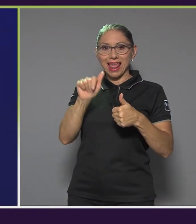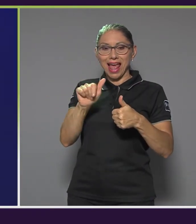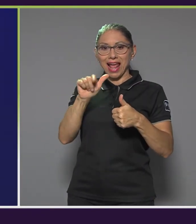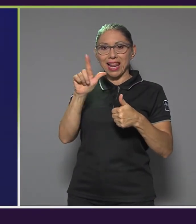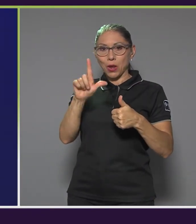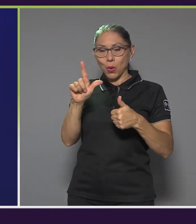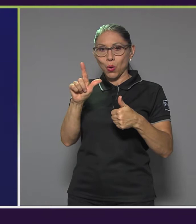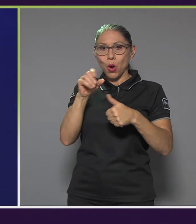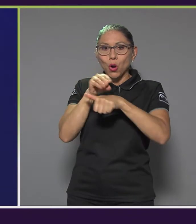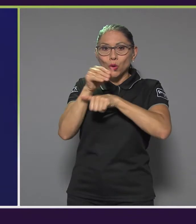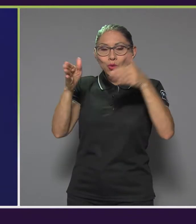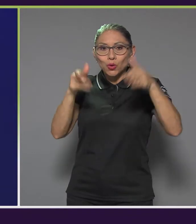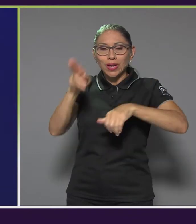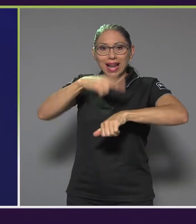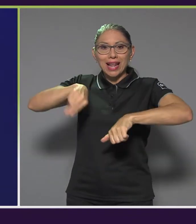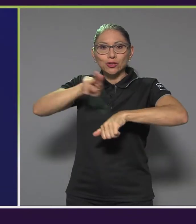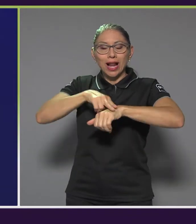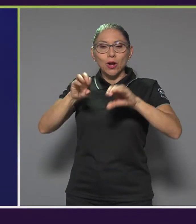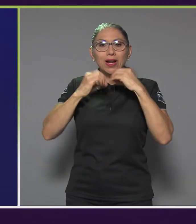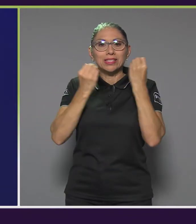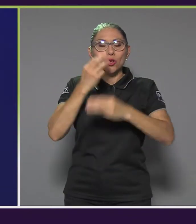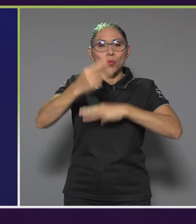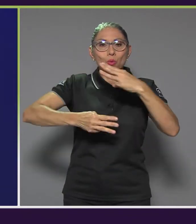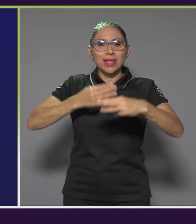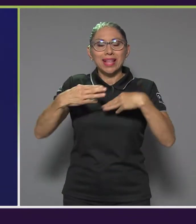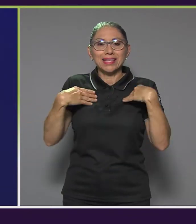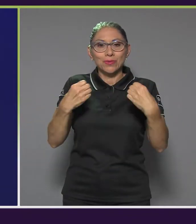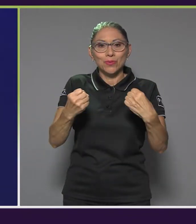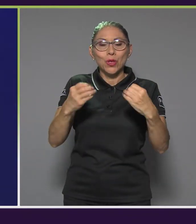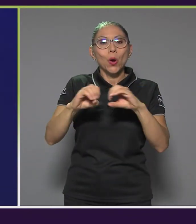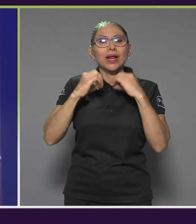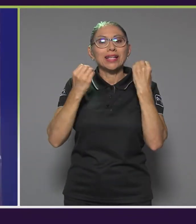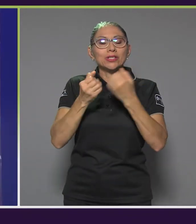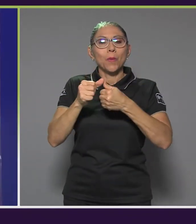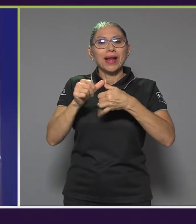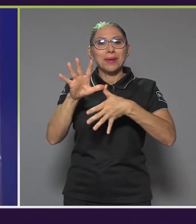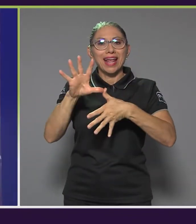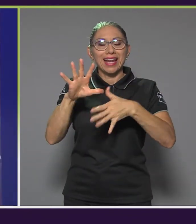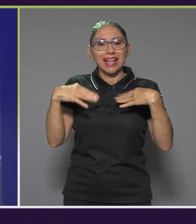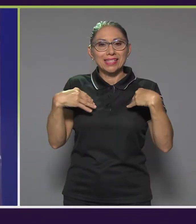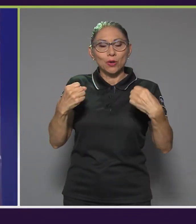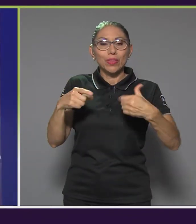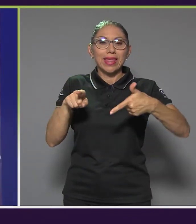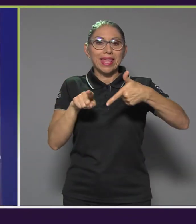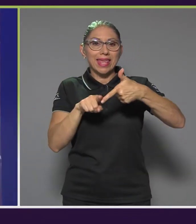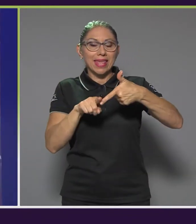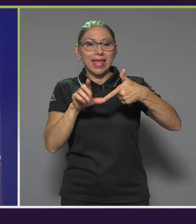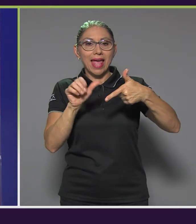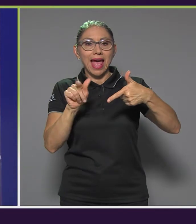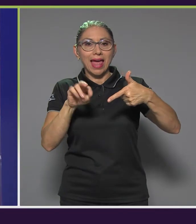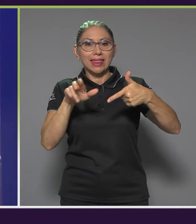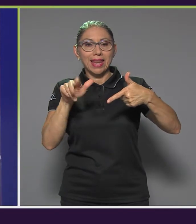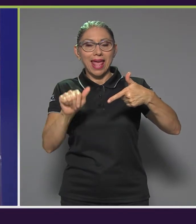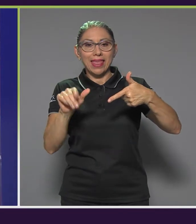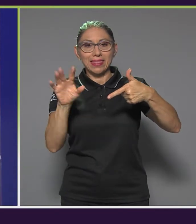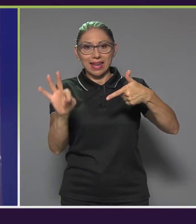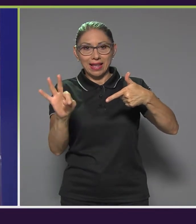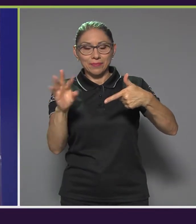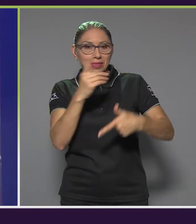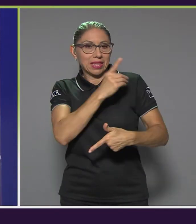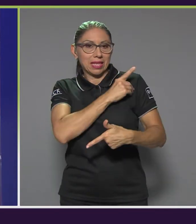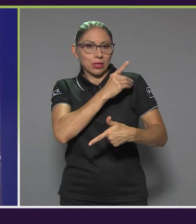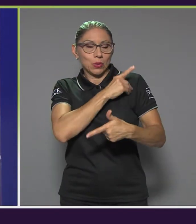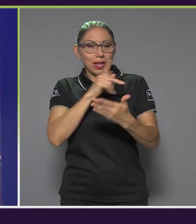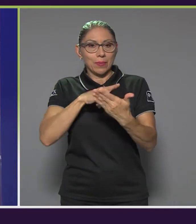de la Organización Mundial de la Salud y de la Organización Panamericana de la Salud. Y también Andrea Terán, directora de programas